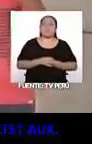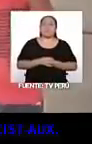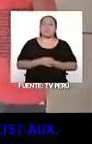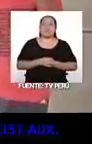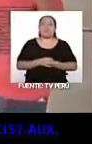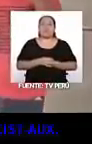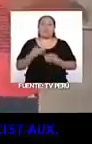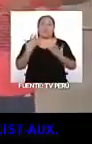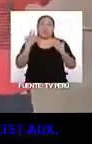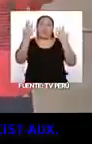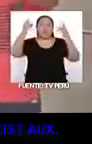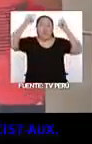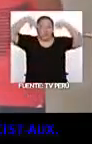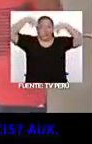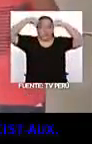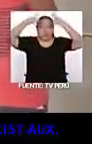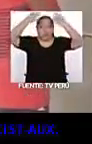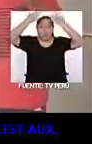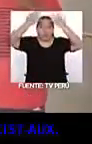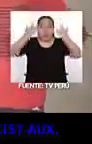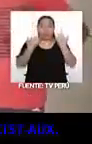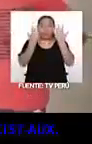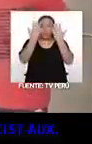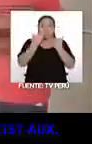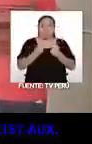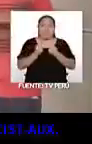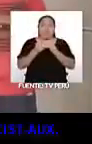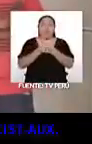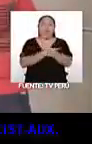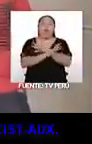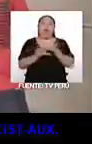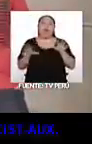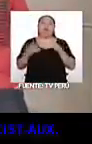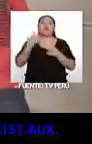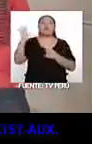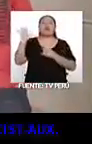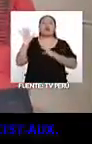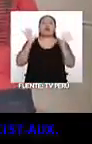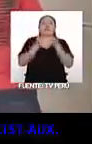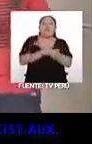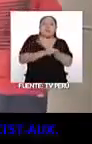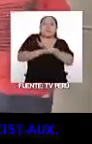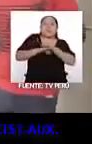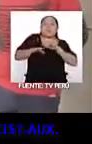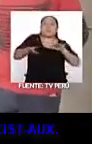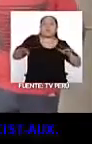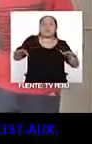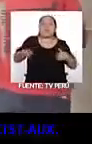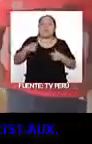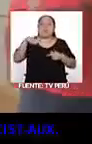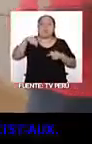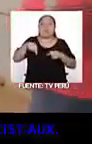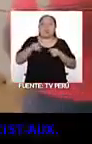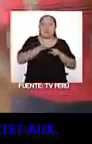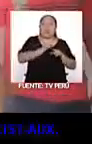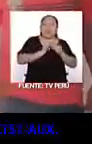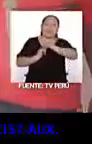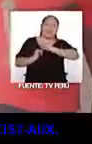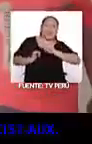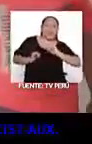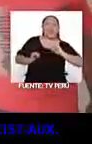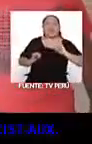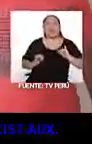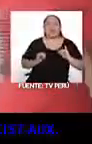Como si la lluvia cayera. Y luego abre sus manos. Y nos vamos a ir un balanceo hacia la izquierda,